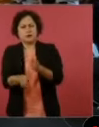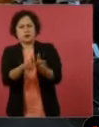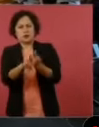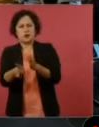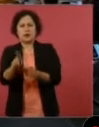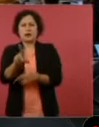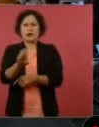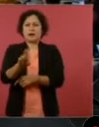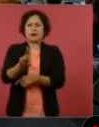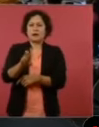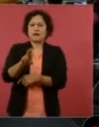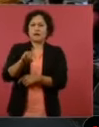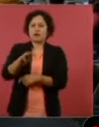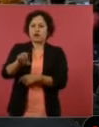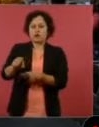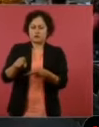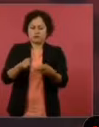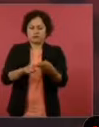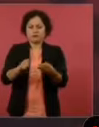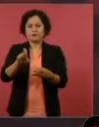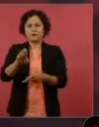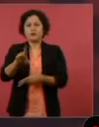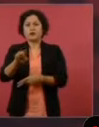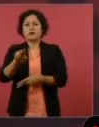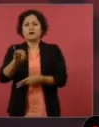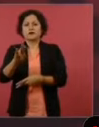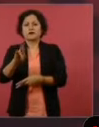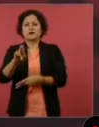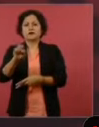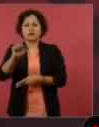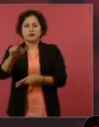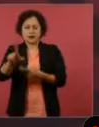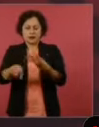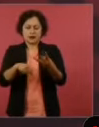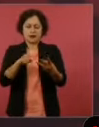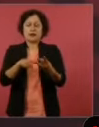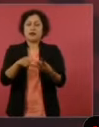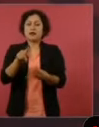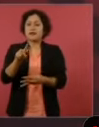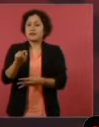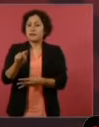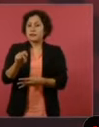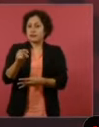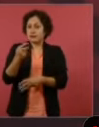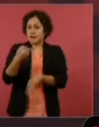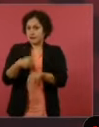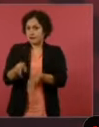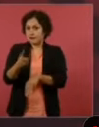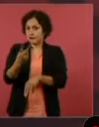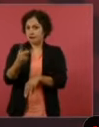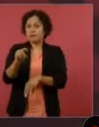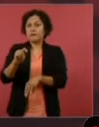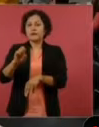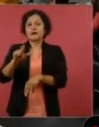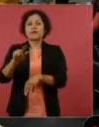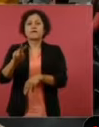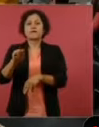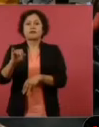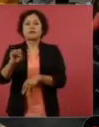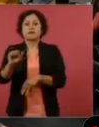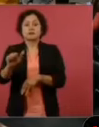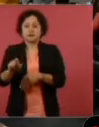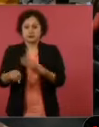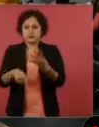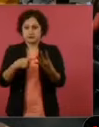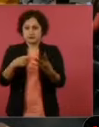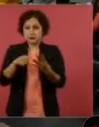Universal, Televisa. En el caso de Veracruz, ¿dónde está